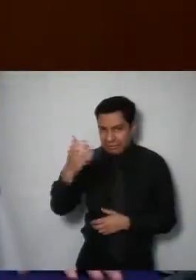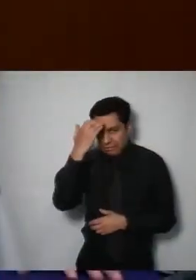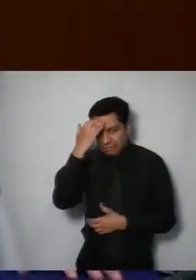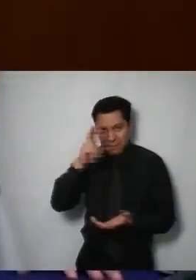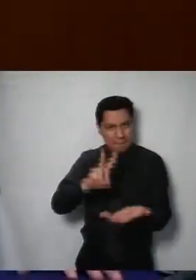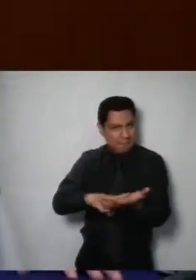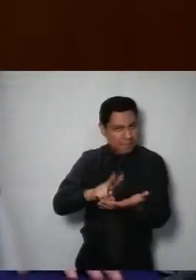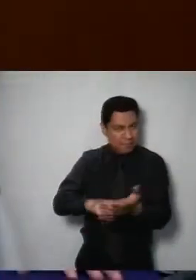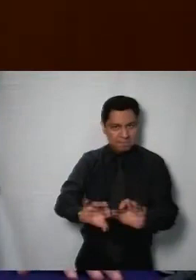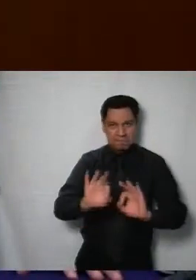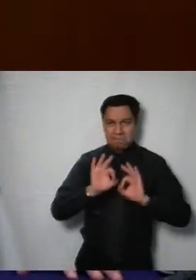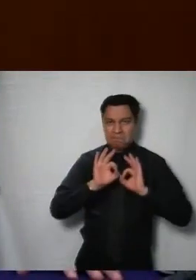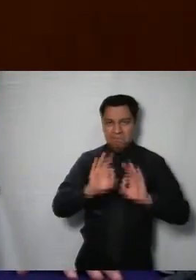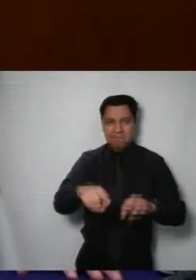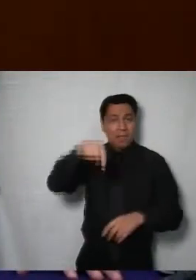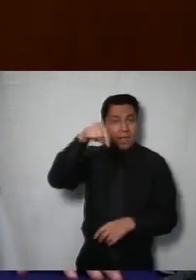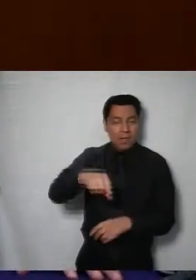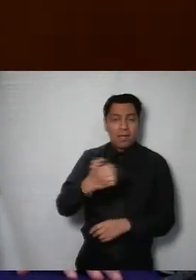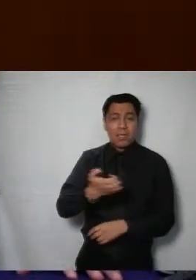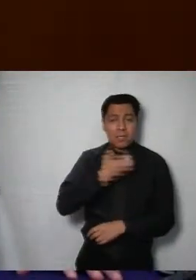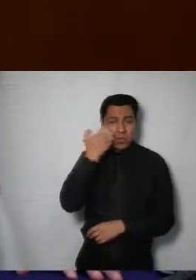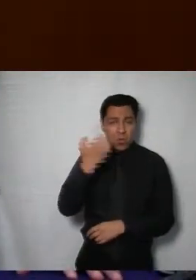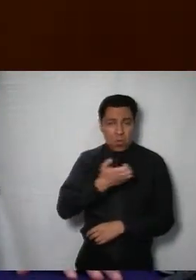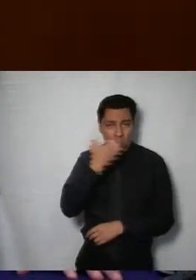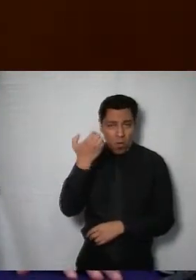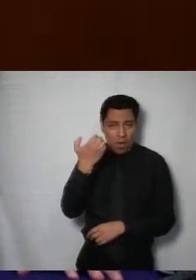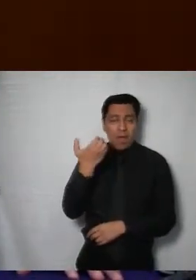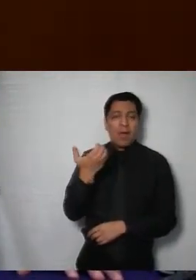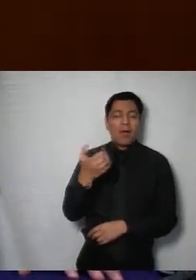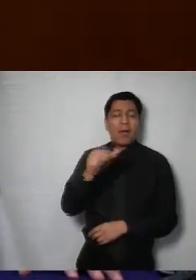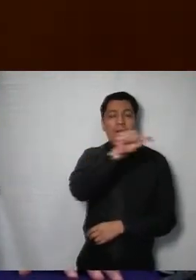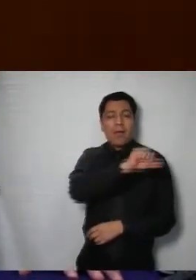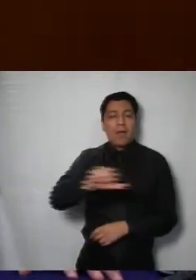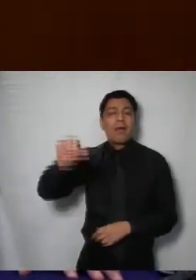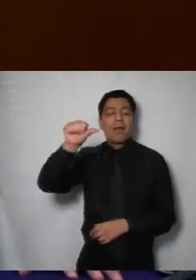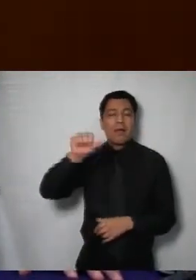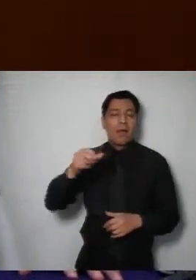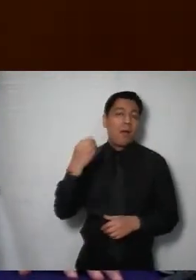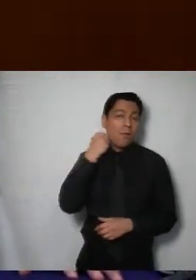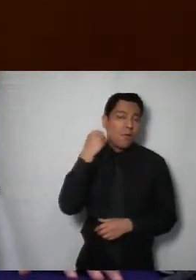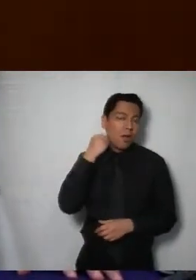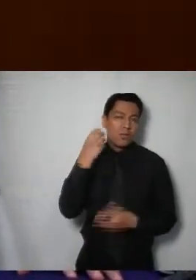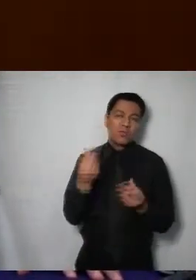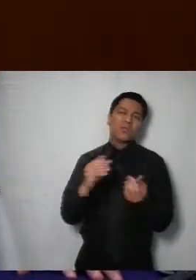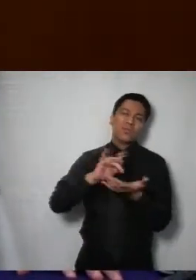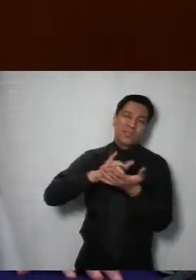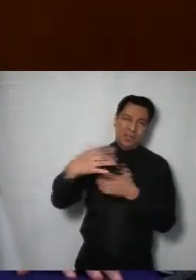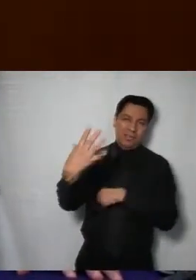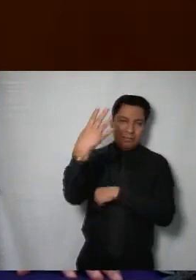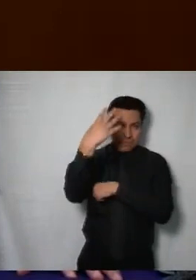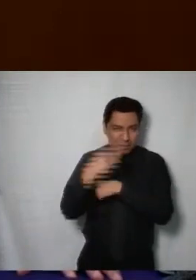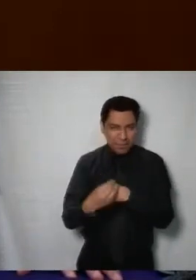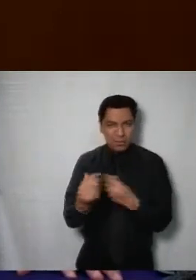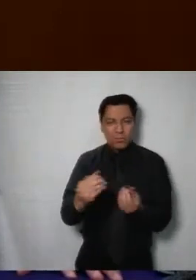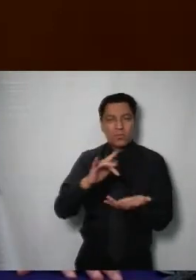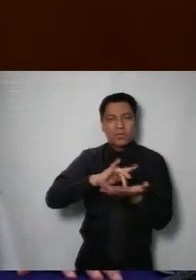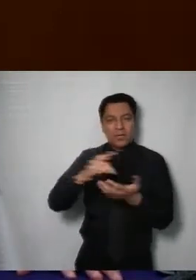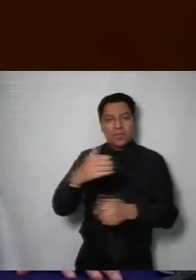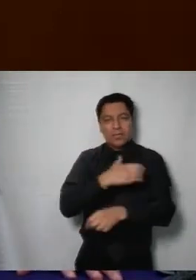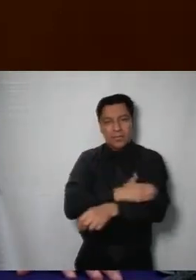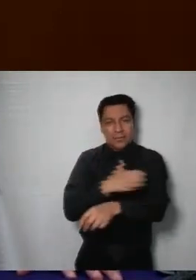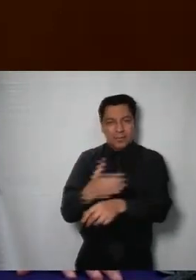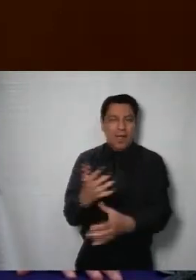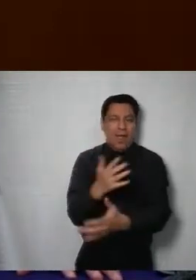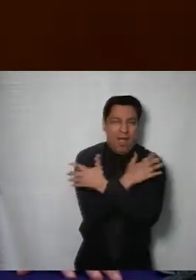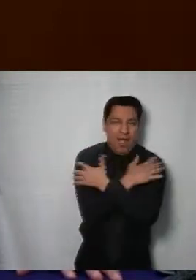y la coordinación con la facultad de derecho para realización de estas acciones muchas gracias también presidente compañeras por todo el apoyo